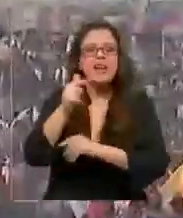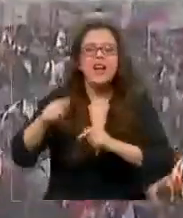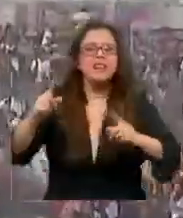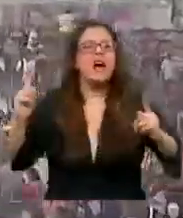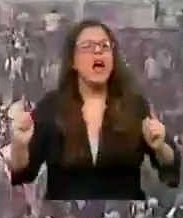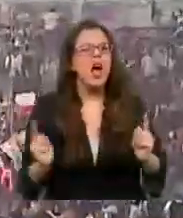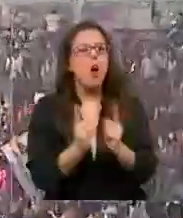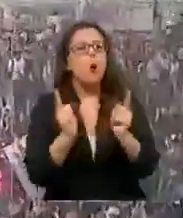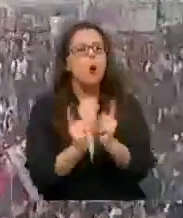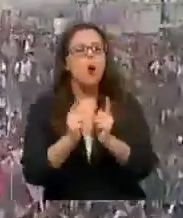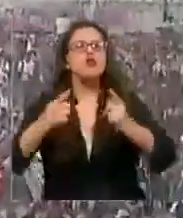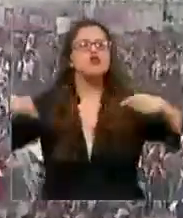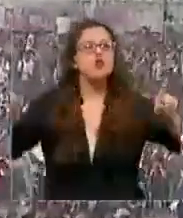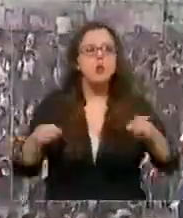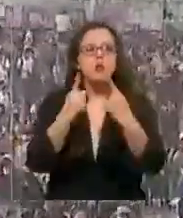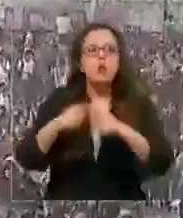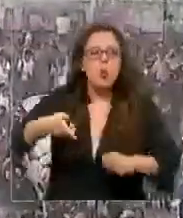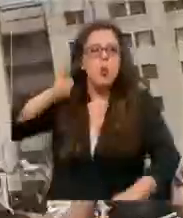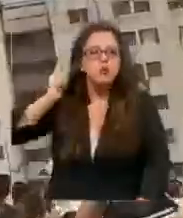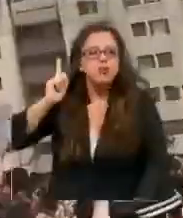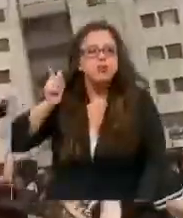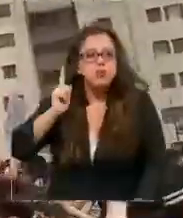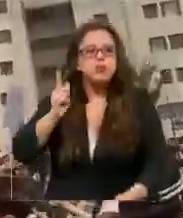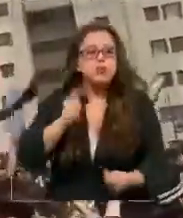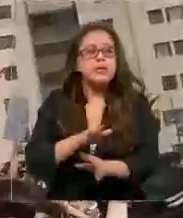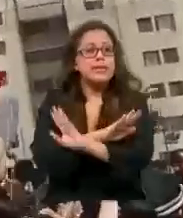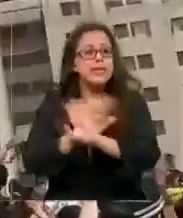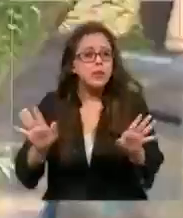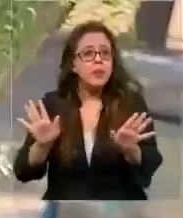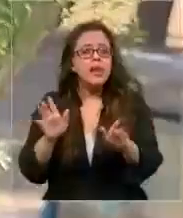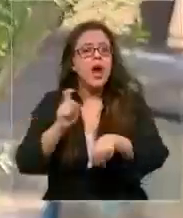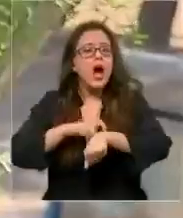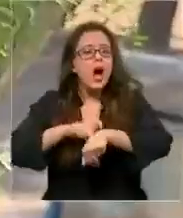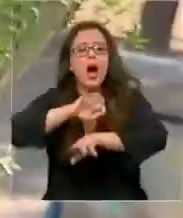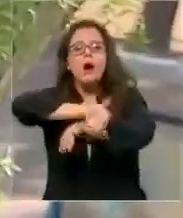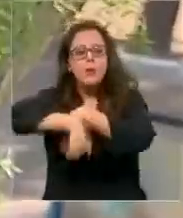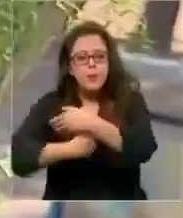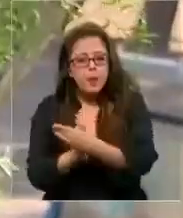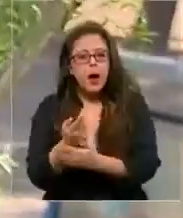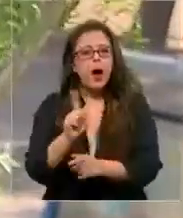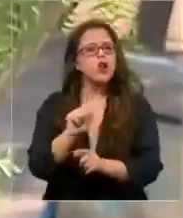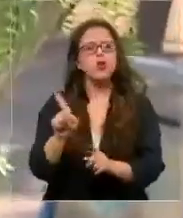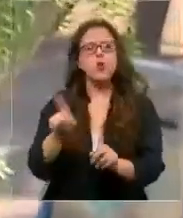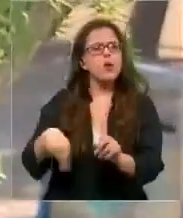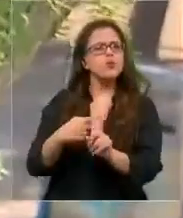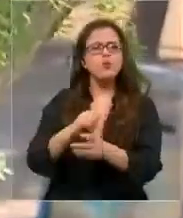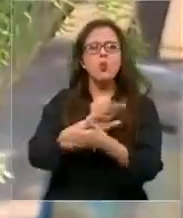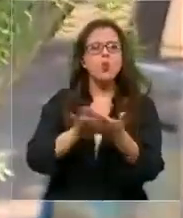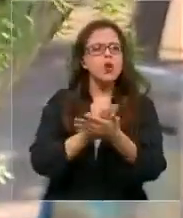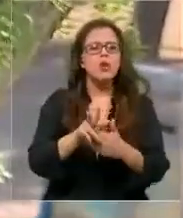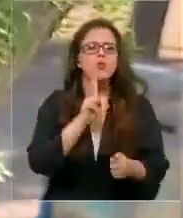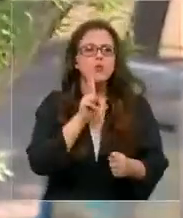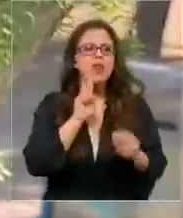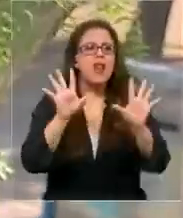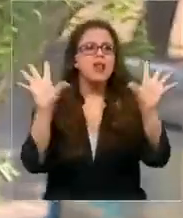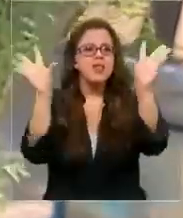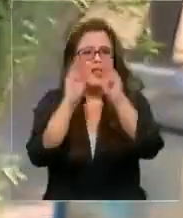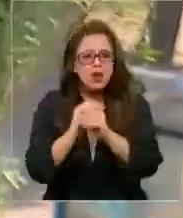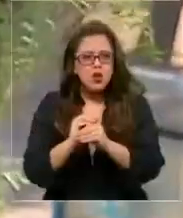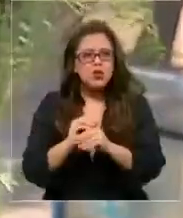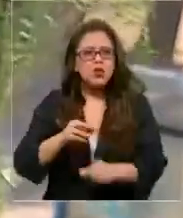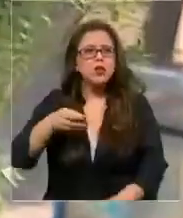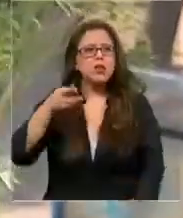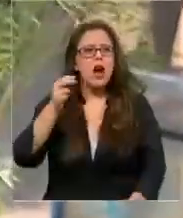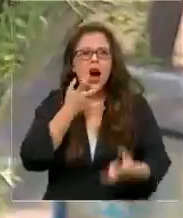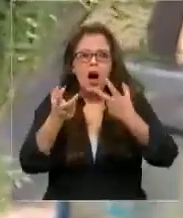música a alto volumen que concluyen a altas horas de la mañana. No es agradable, no sé, un viernes a las 10 de la noche estar